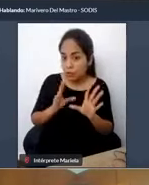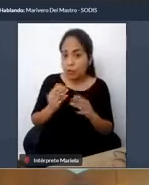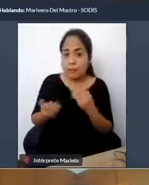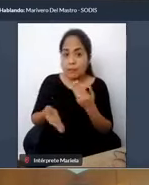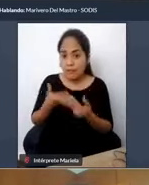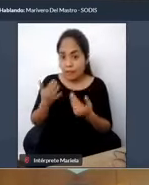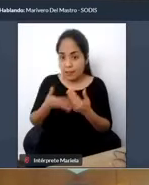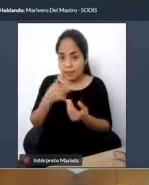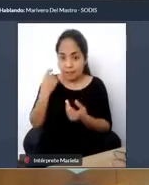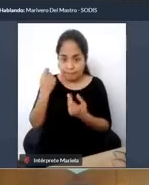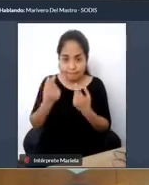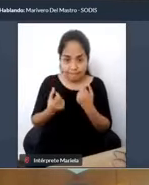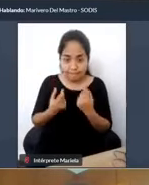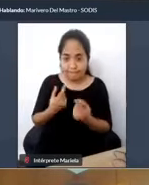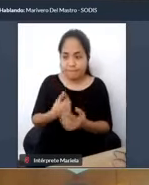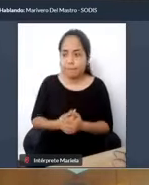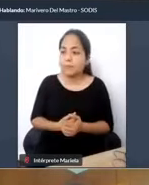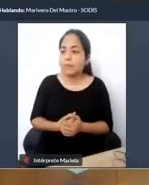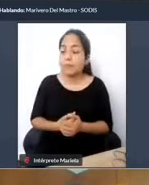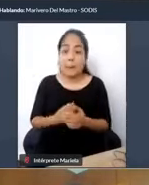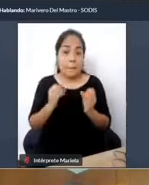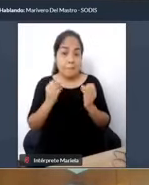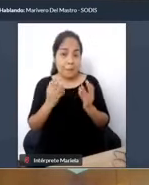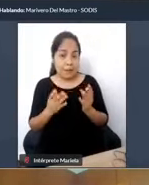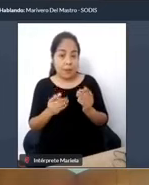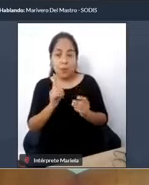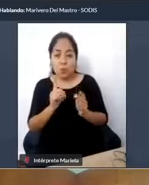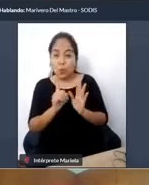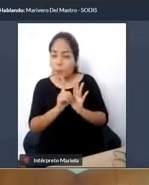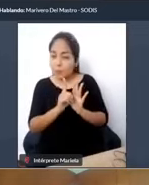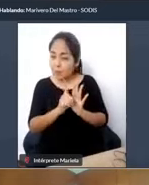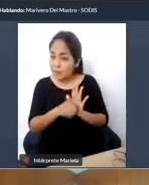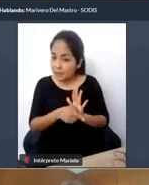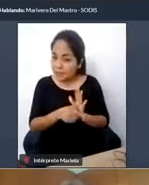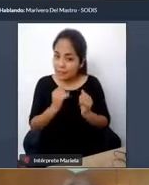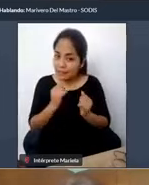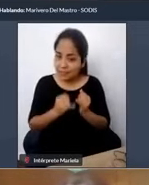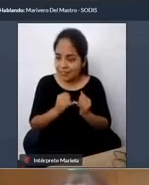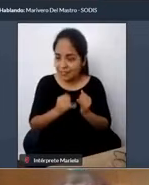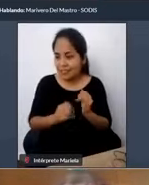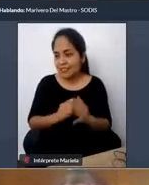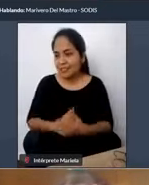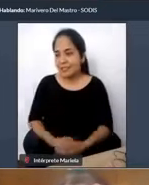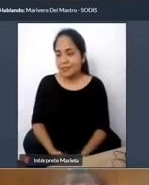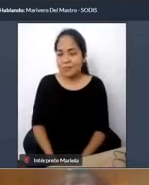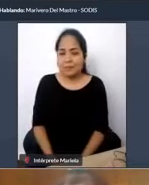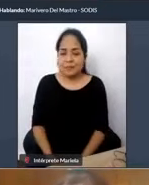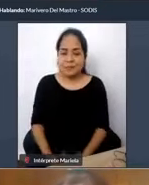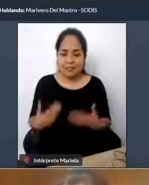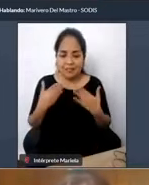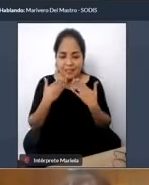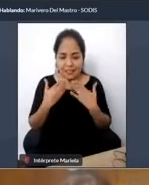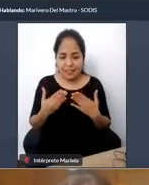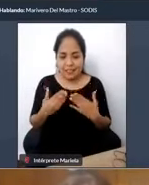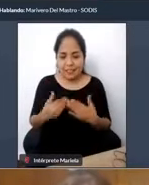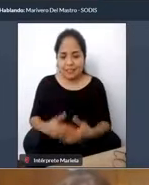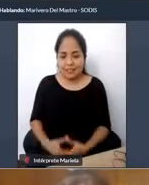Perfecto. Tenemos un minuto que ya casi terminamos. Gracias. A ver, ¿cómo?